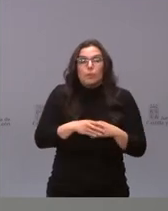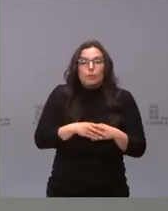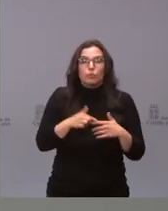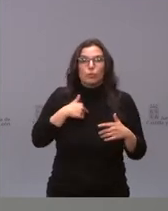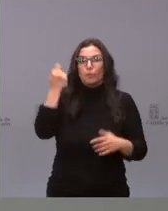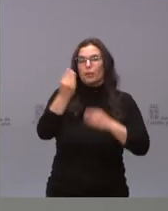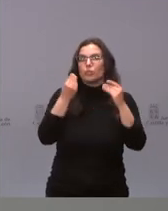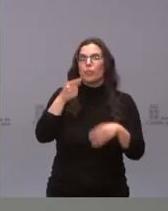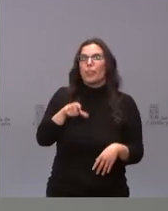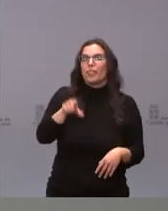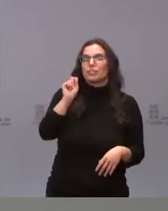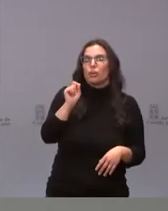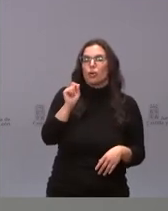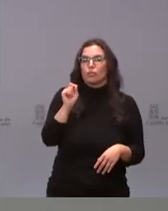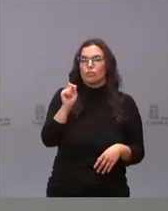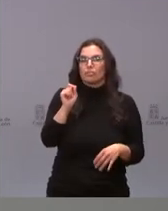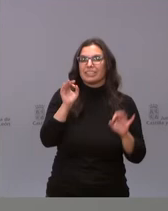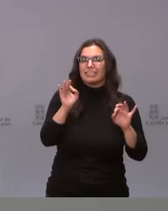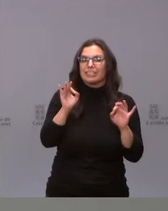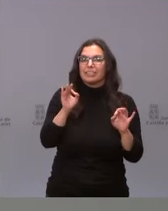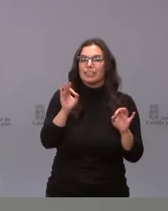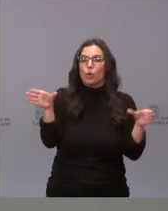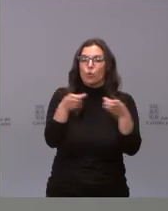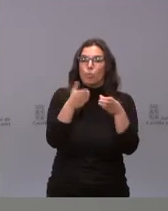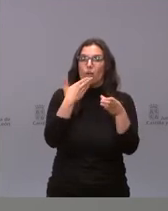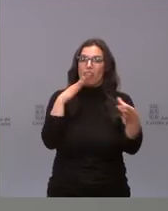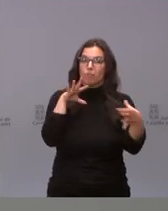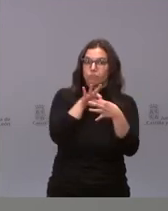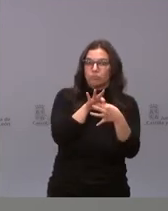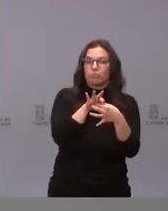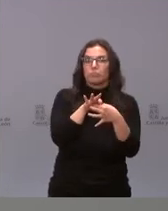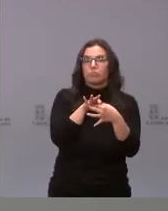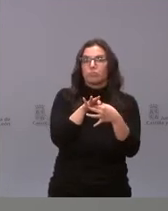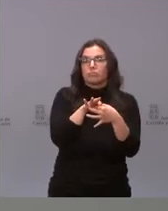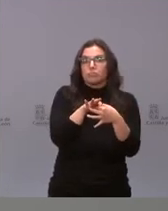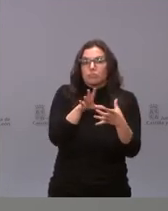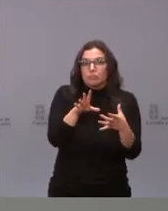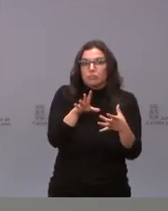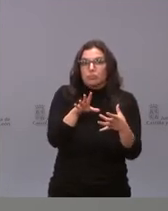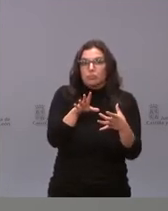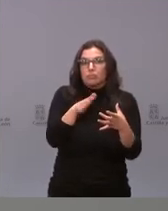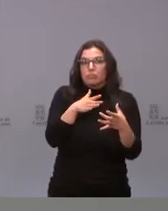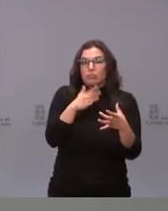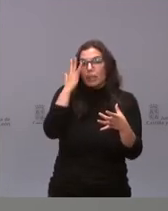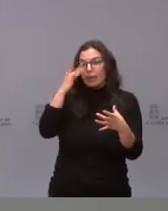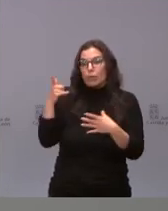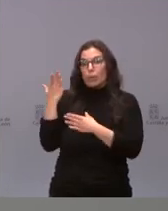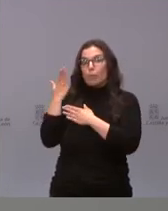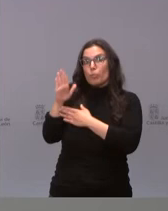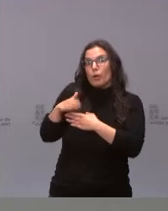la decisión de cuál es el grupo poblacional que tiene que incorporarse, esa puede ser la propuesta que hace